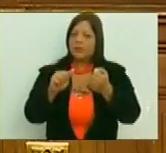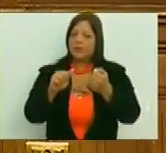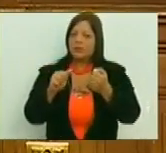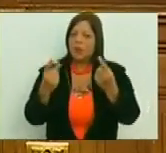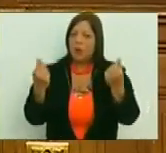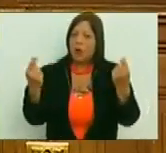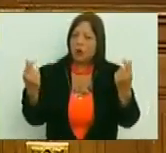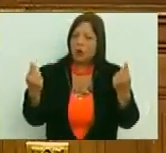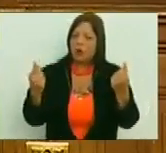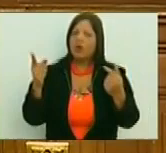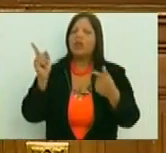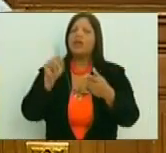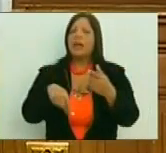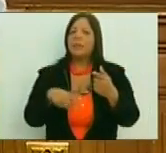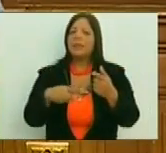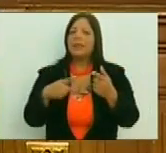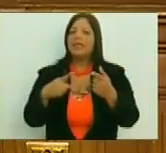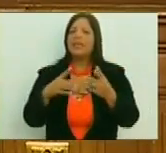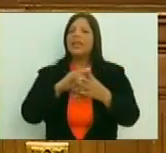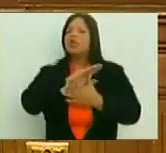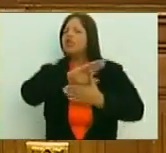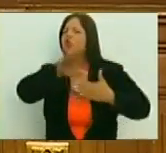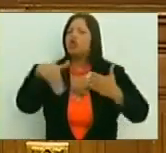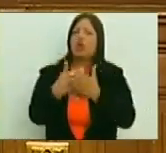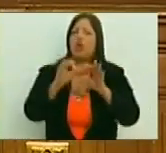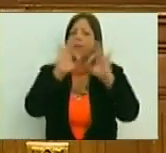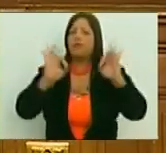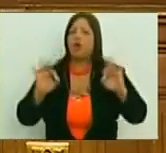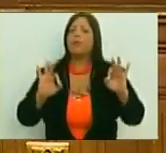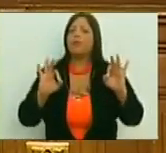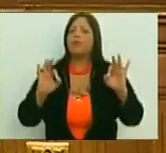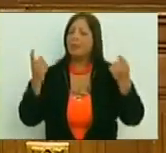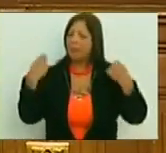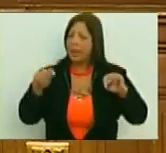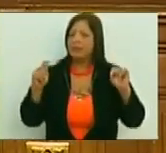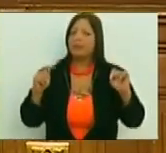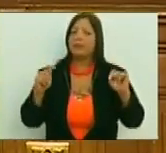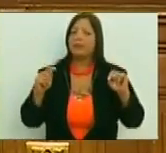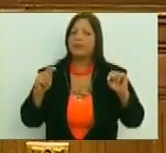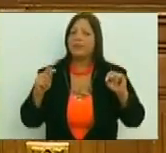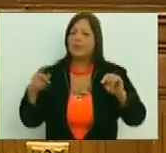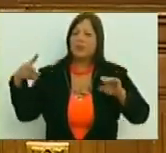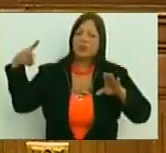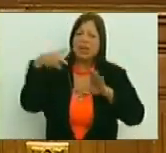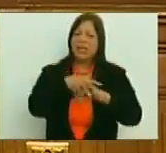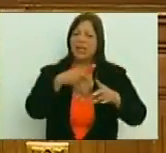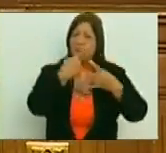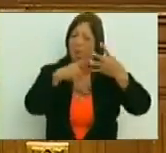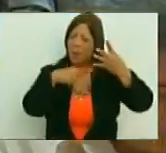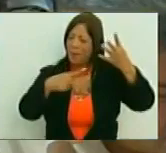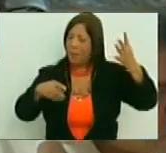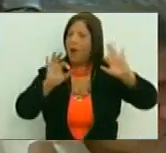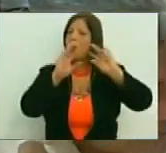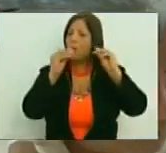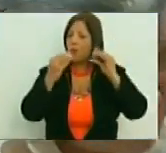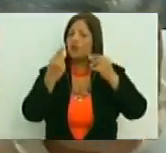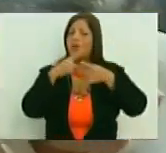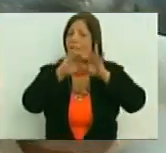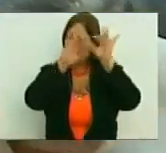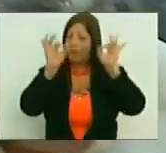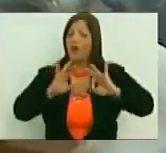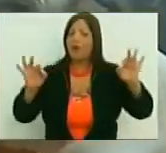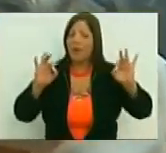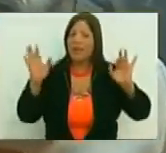económica sino en todos los escenarios porque es realmente una agresión multifactorial donde ellos